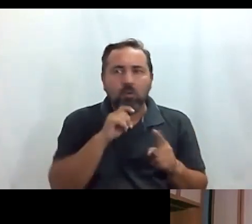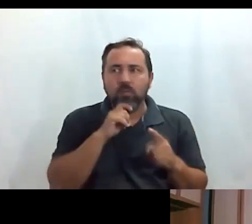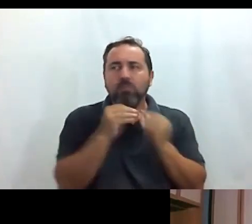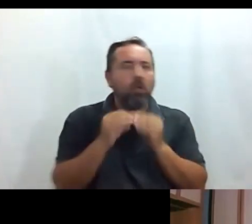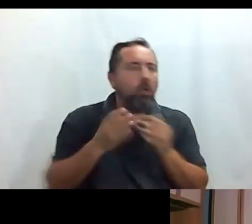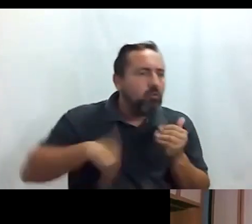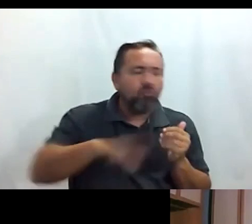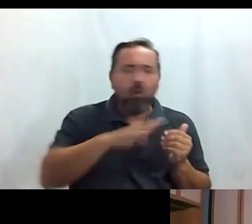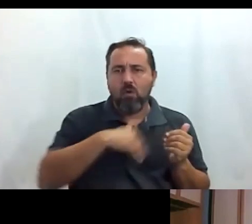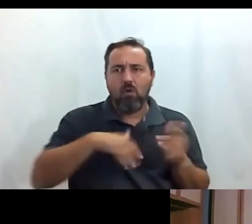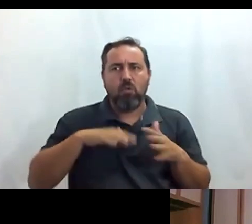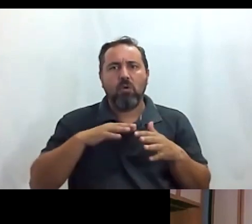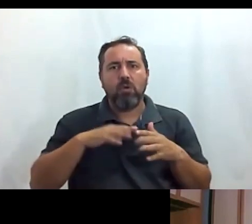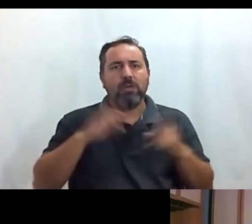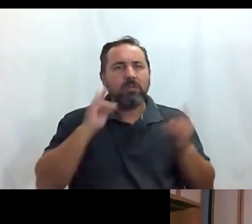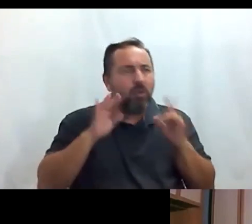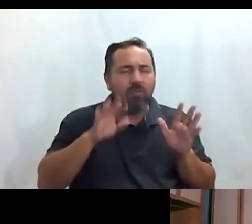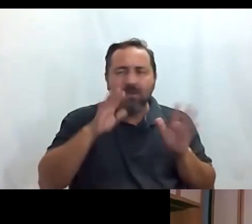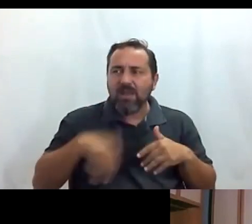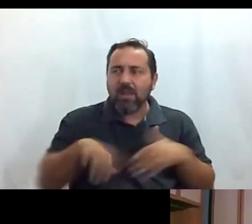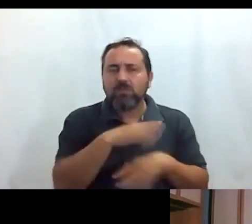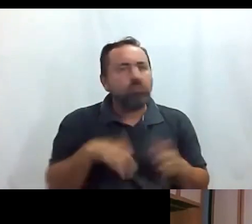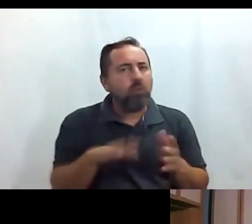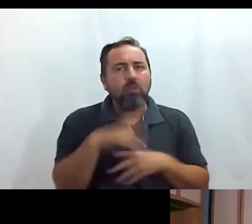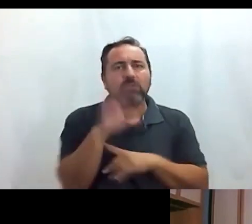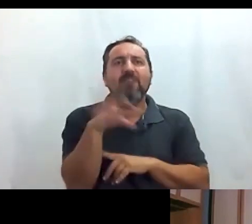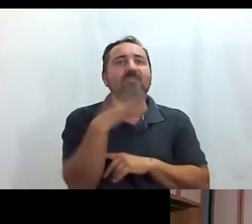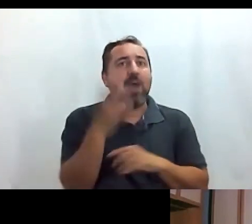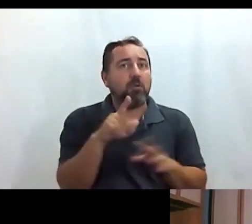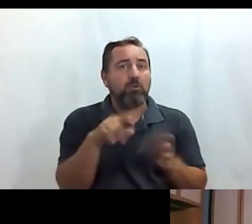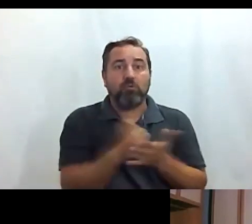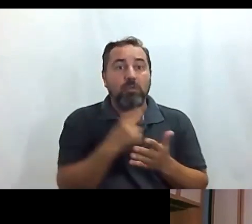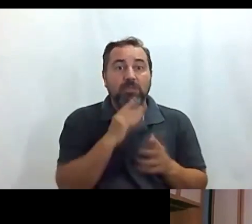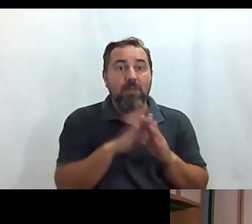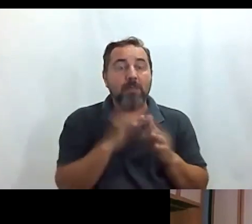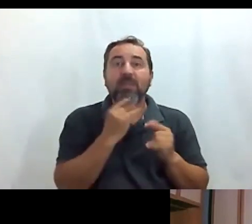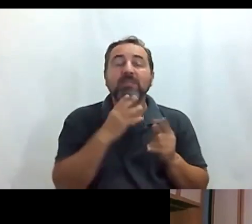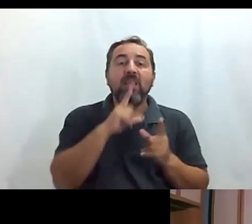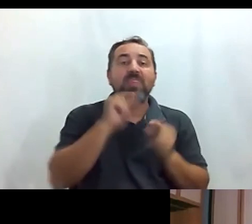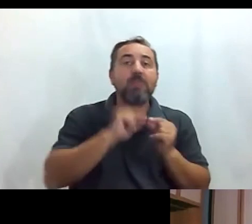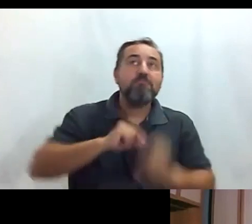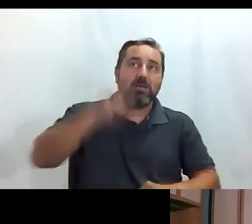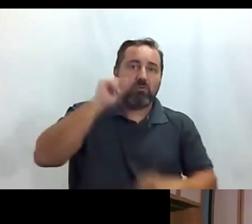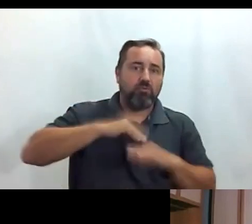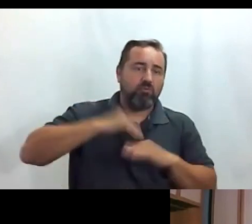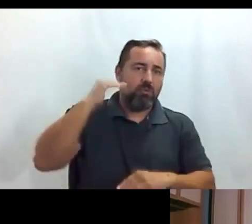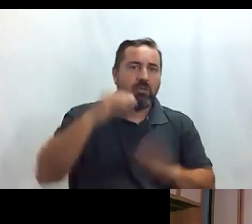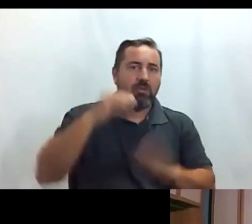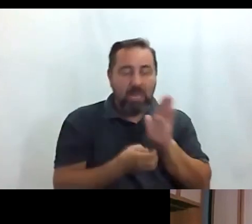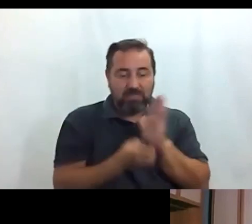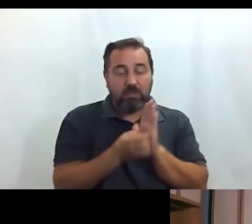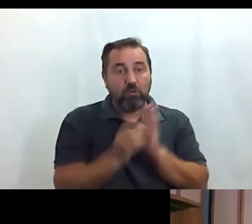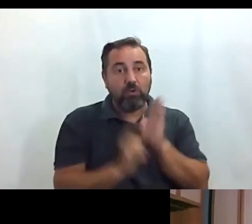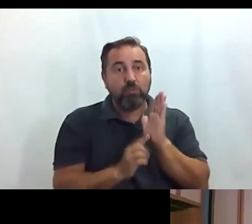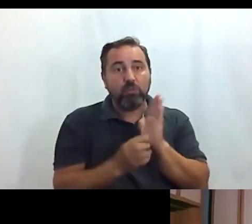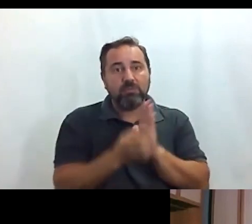todo el sonido metálico porque al final es un faro que es de metal que tiene 100 metros de altura que cuando estás subiendo en el ascensor